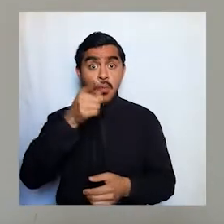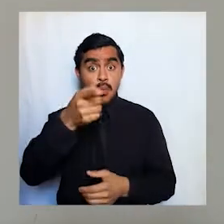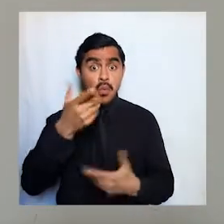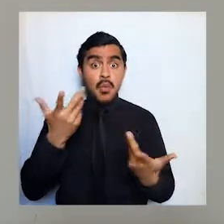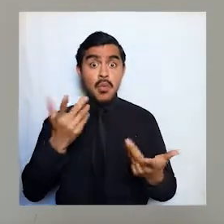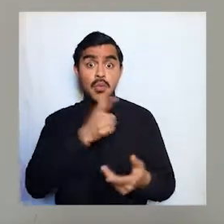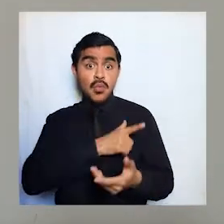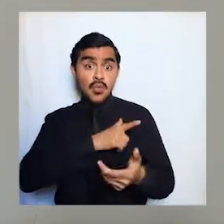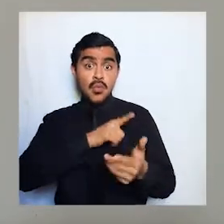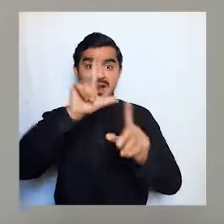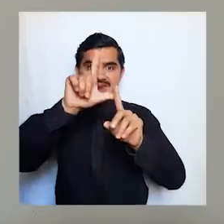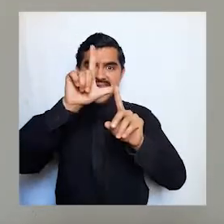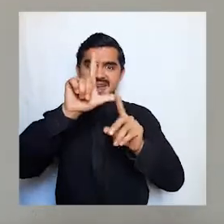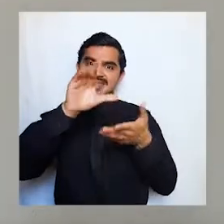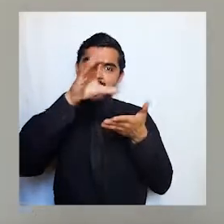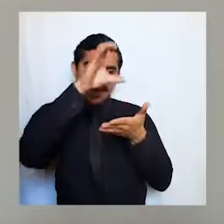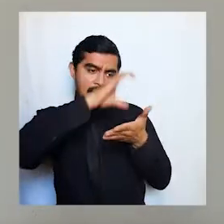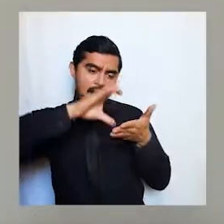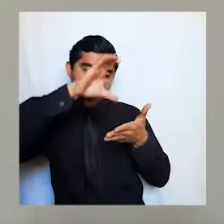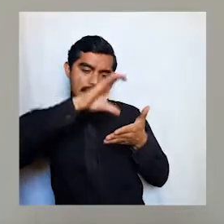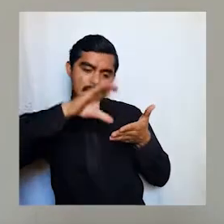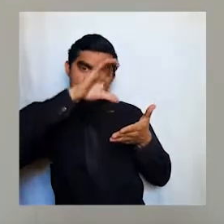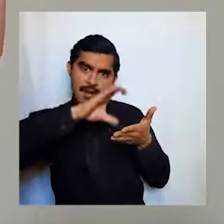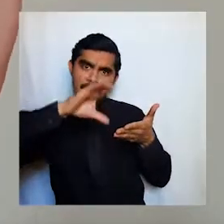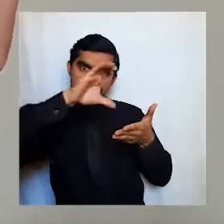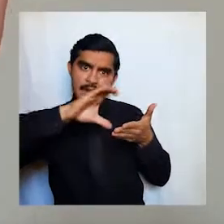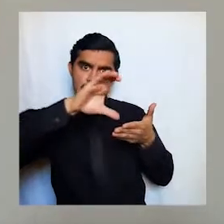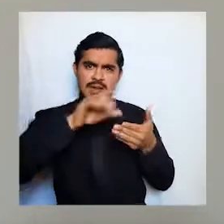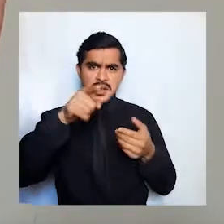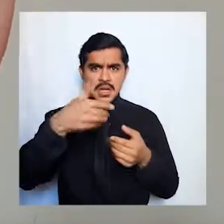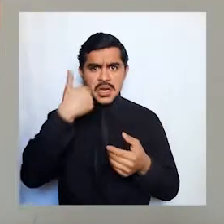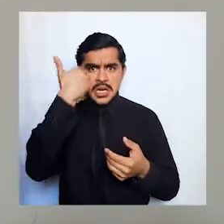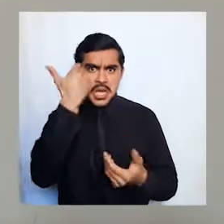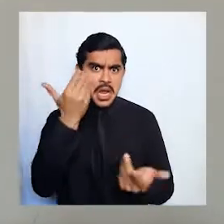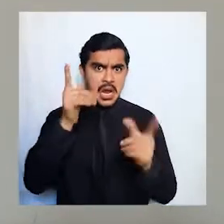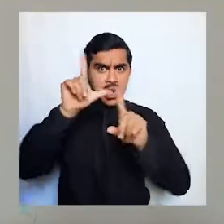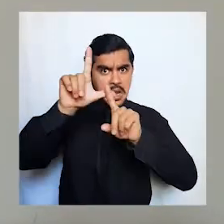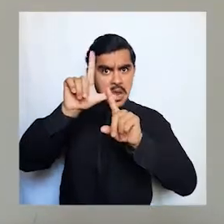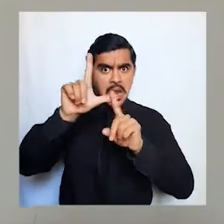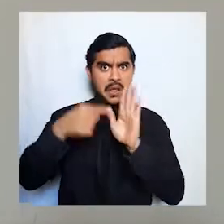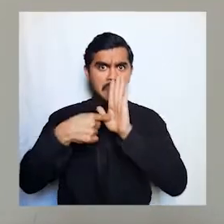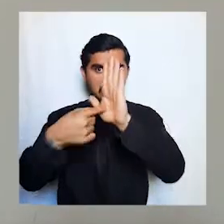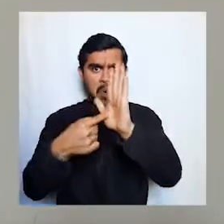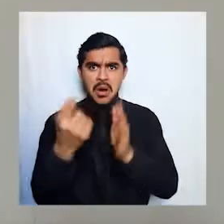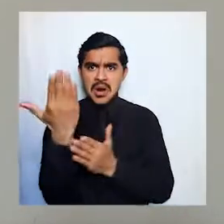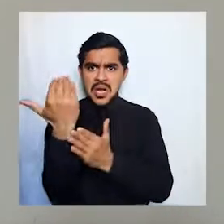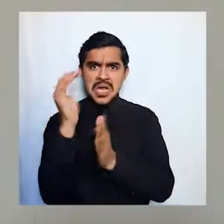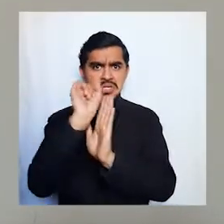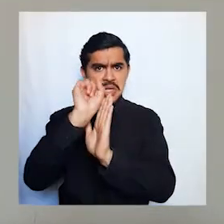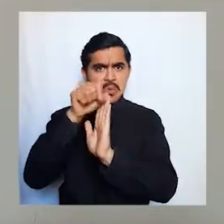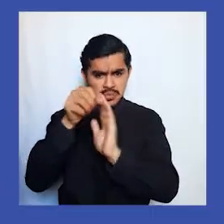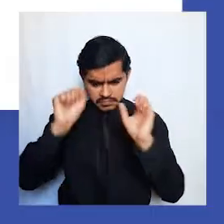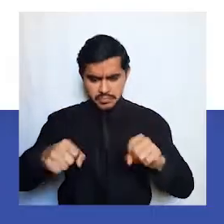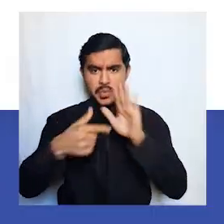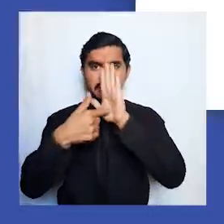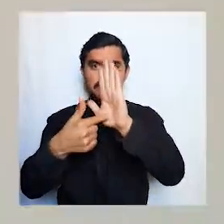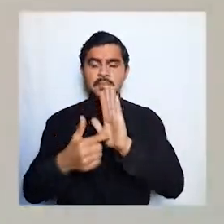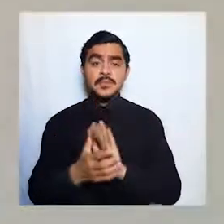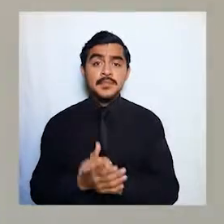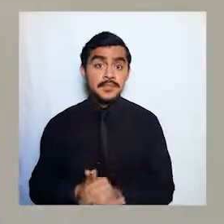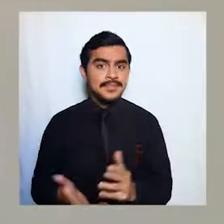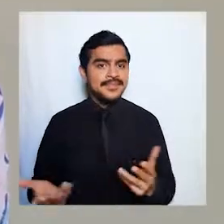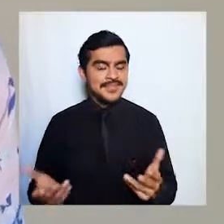a la caligrafía y quieres mostrarle a alguien cómo haces una letra en 15 segundos y vos lo puedes lograr